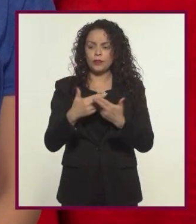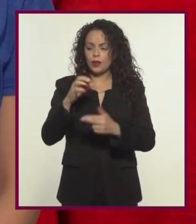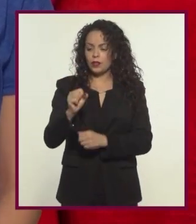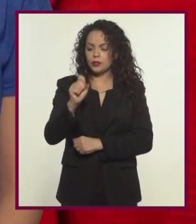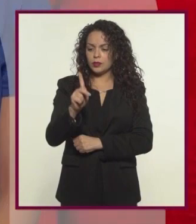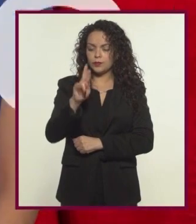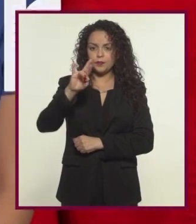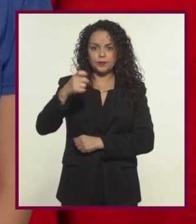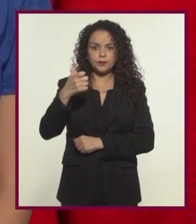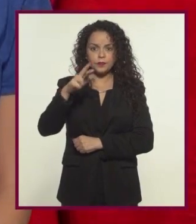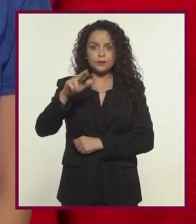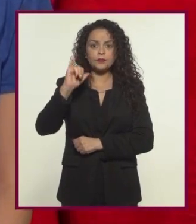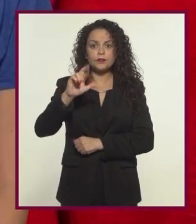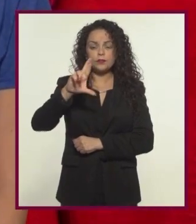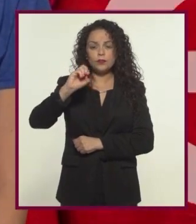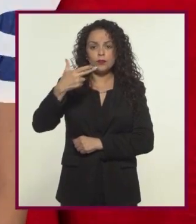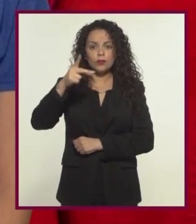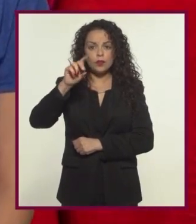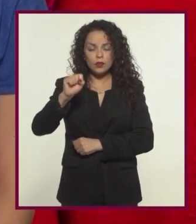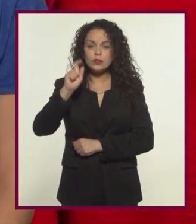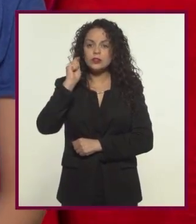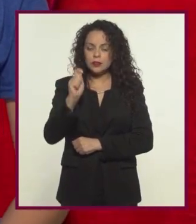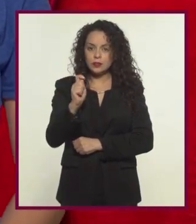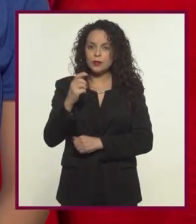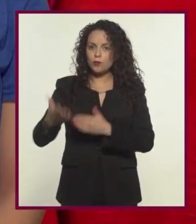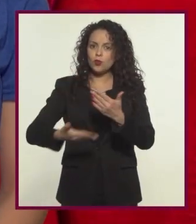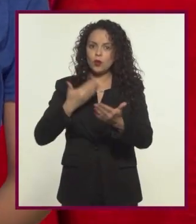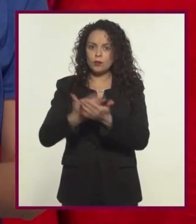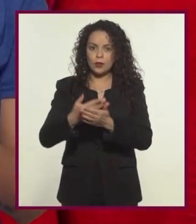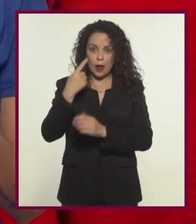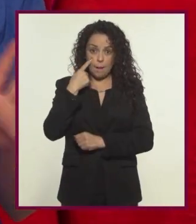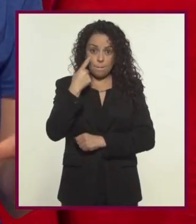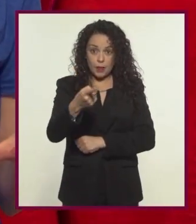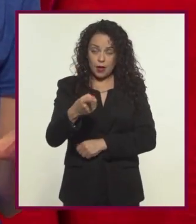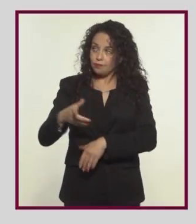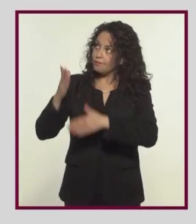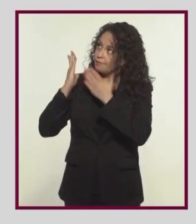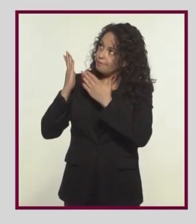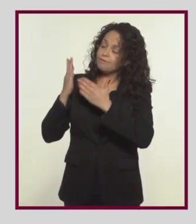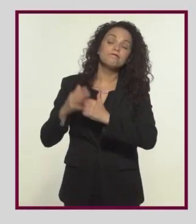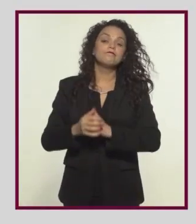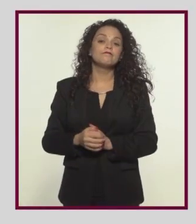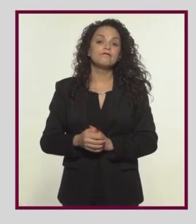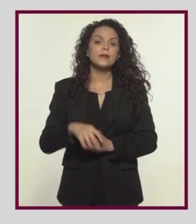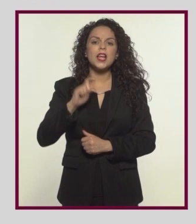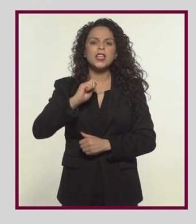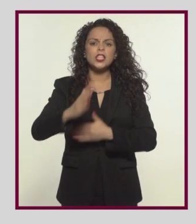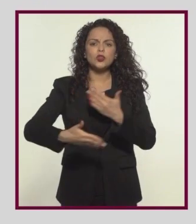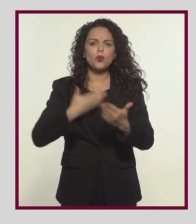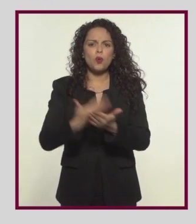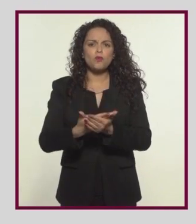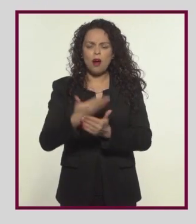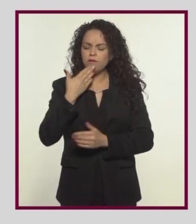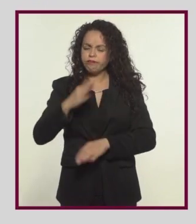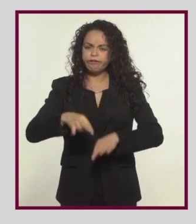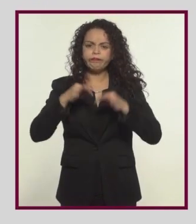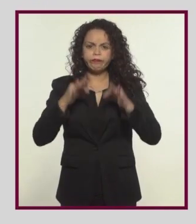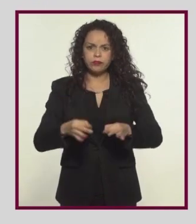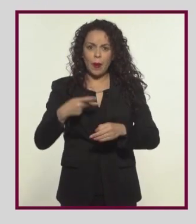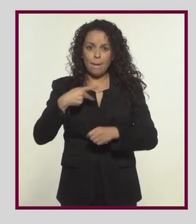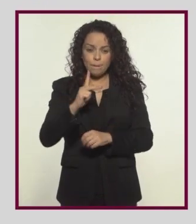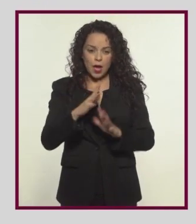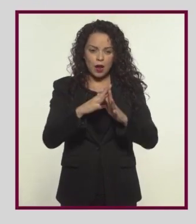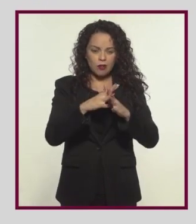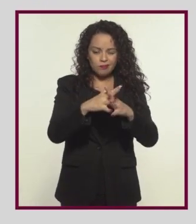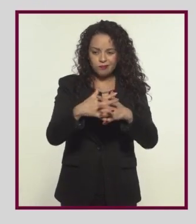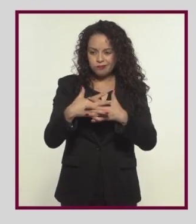los profesores Springer y Rhodes proponen un esquema que se ve así. Aunque es una buena propuesta,